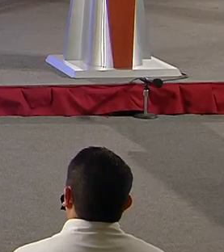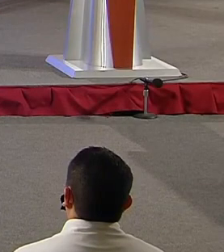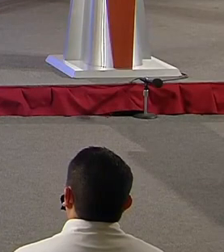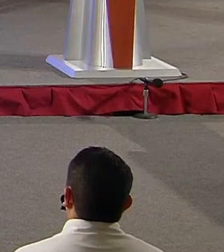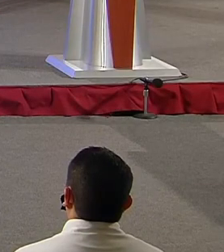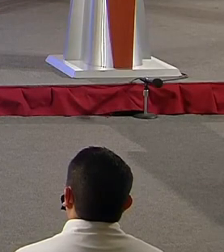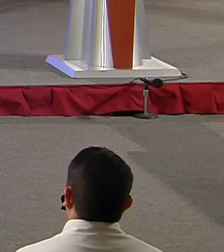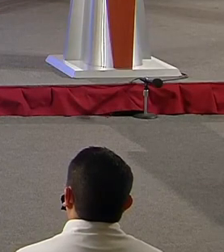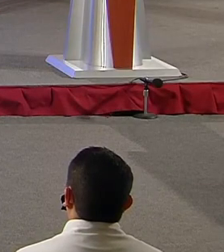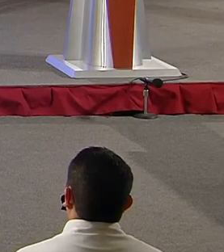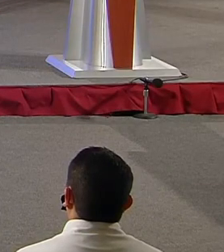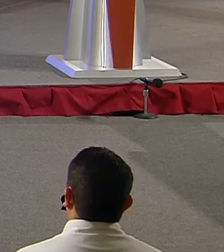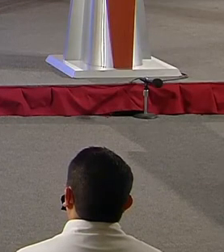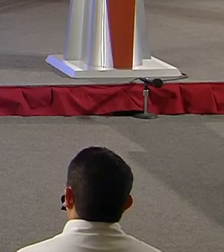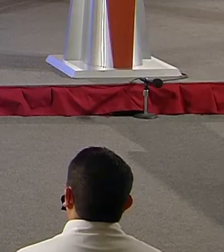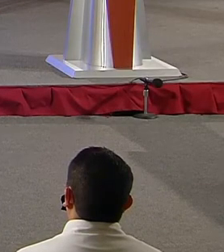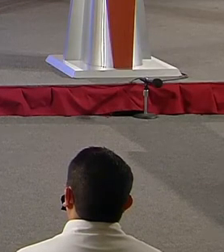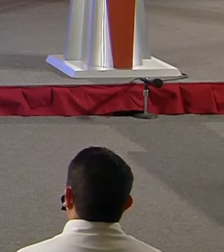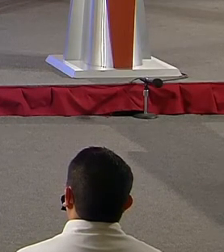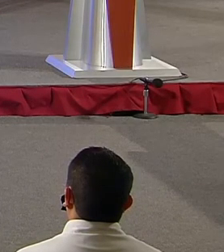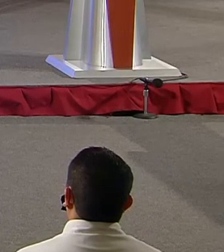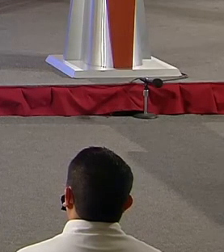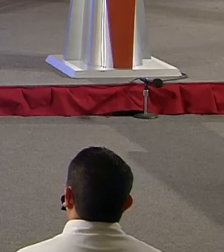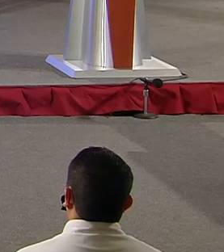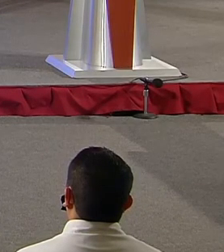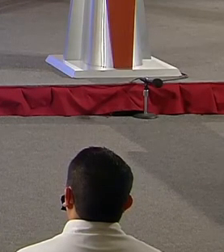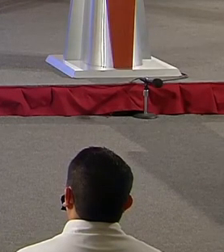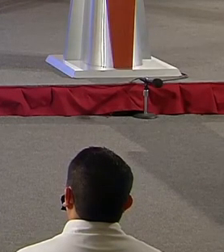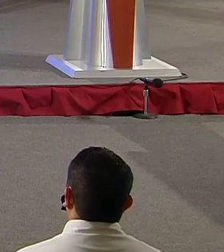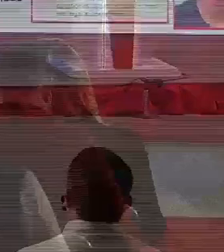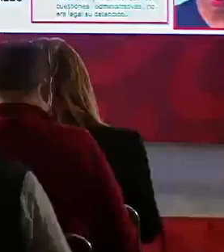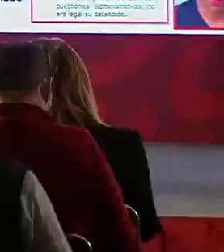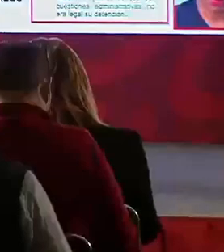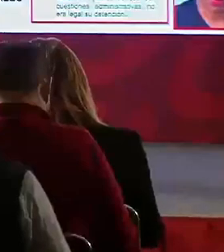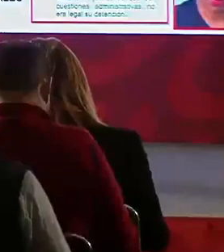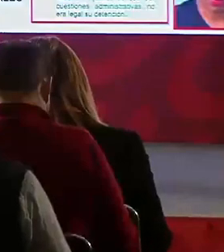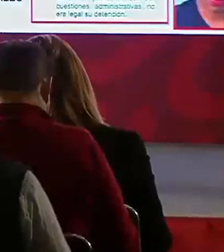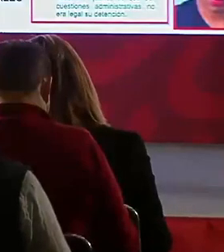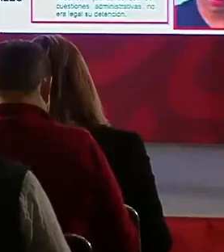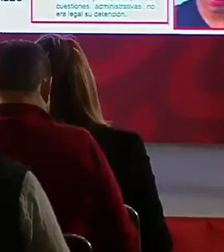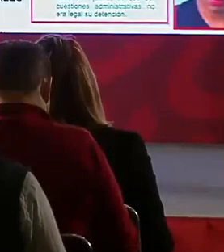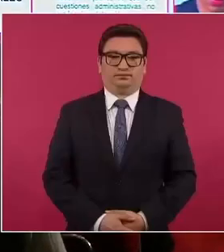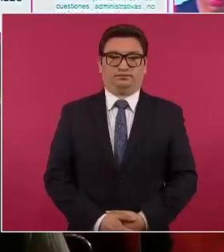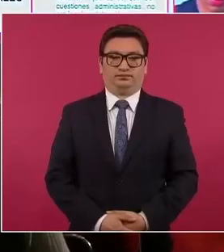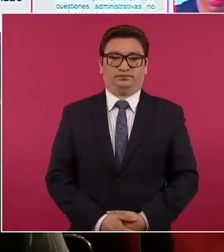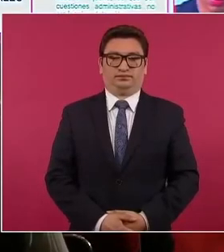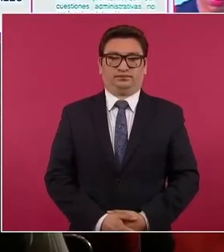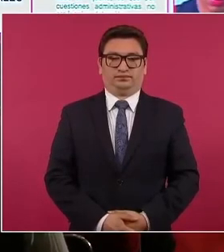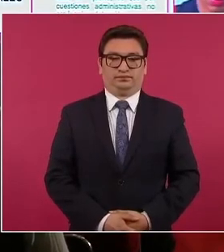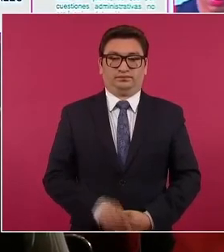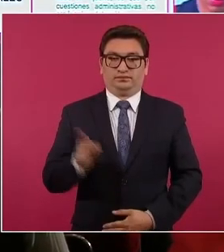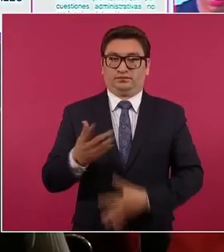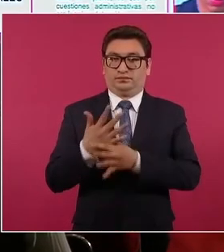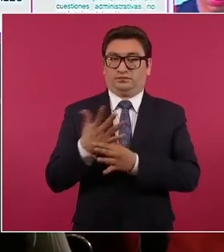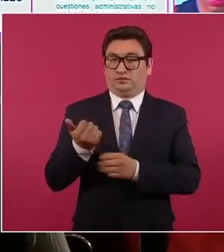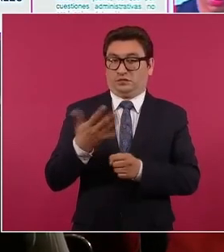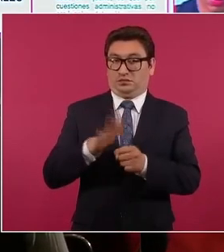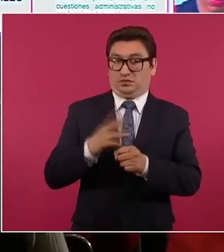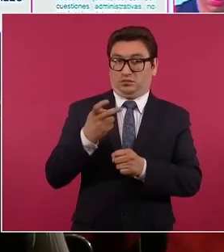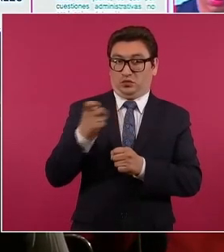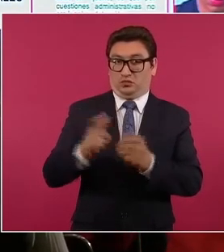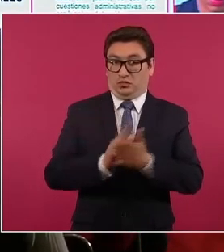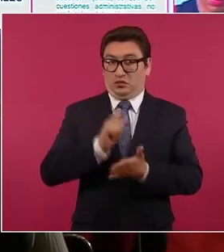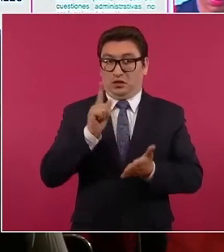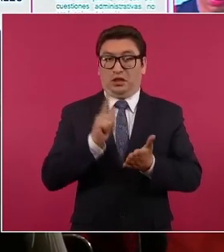El argumento era que por cuestiones administrativas no era legal su detención. Tres casos de